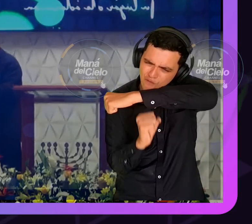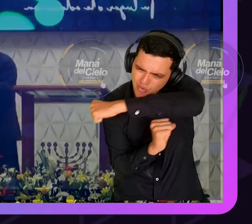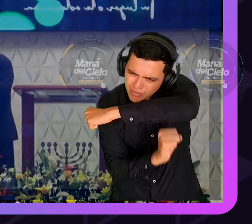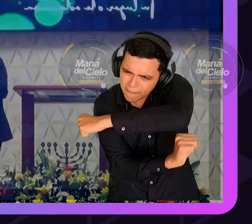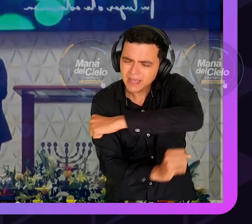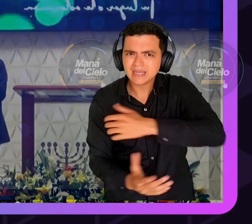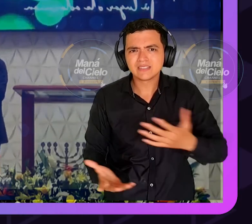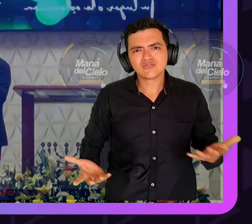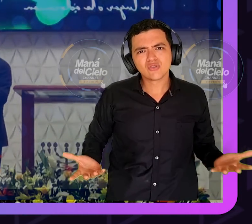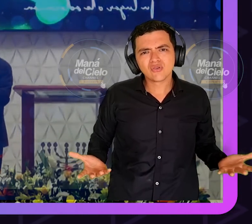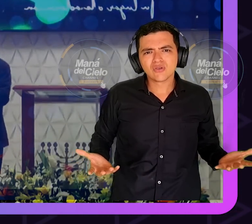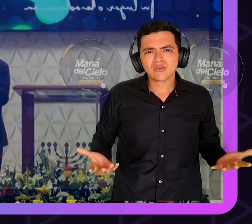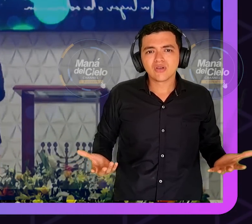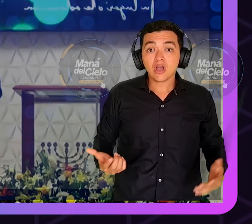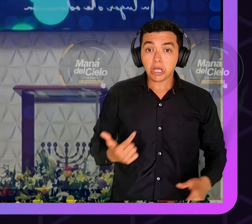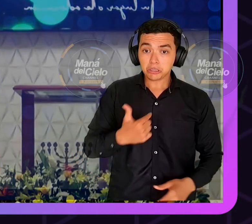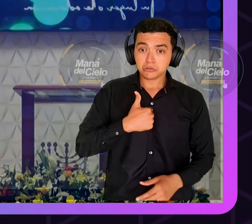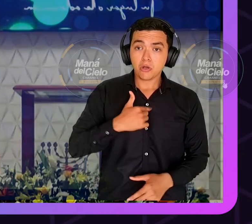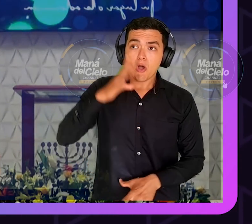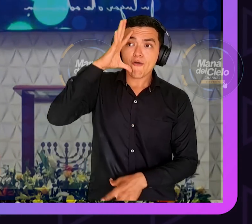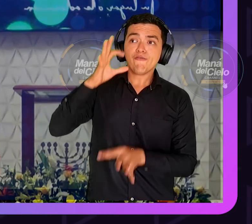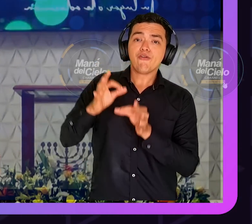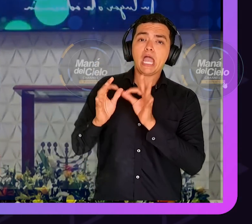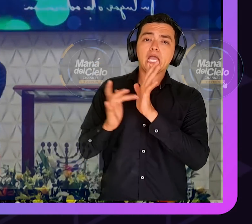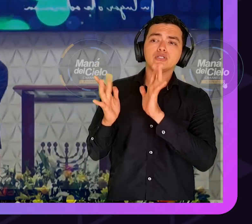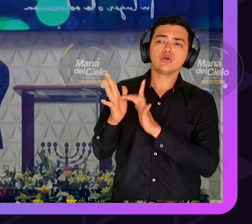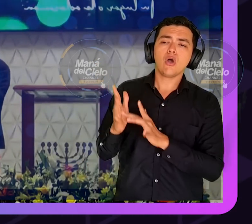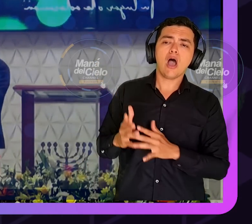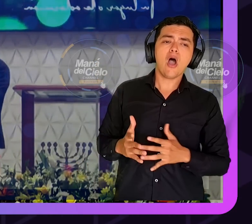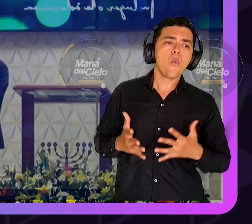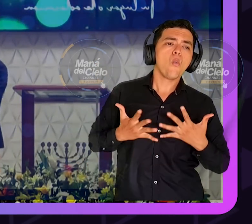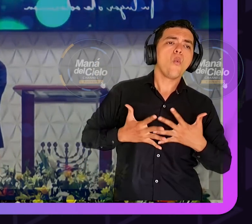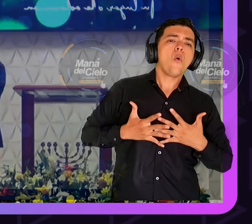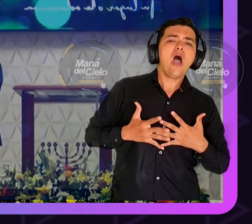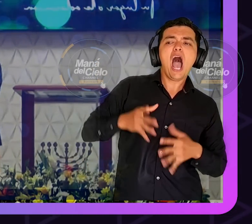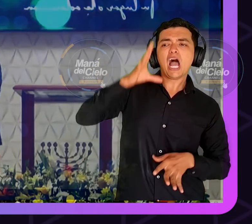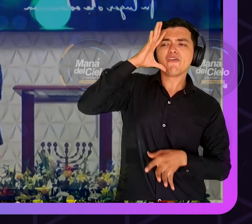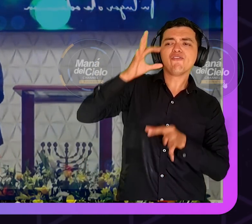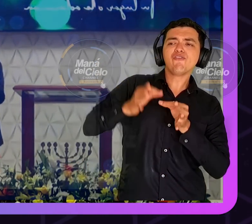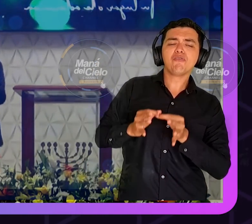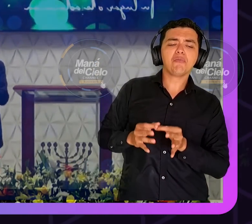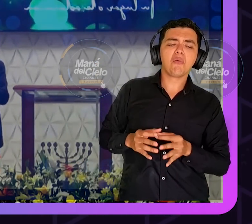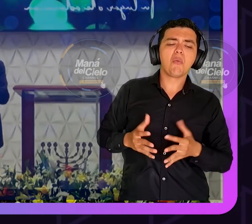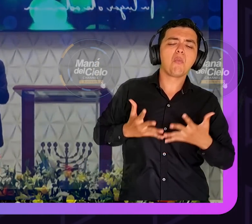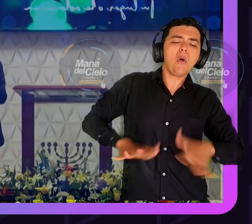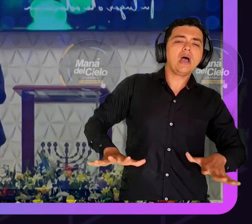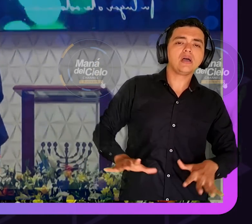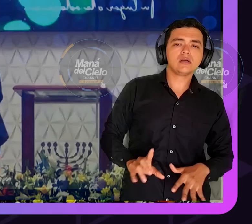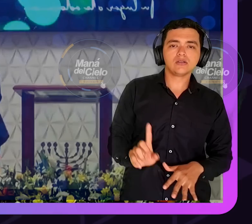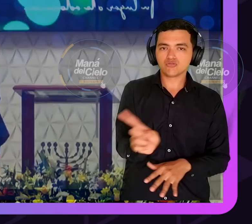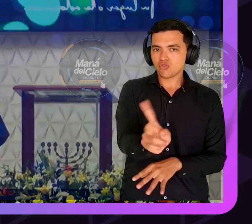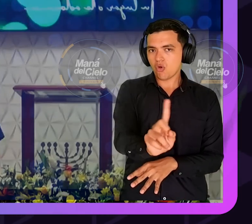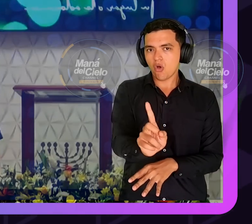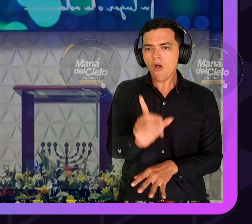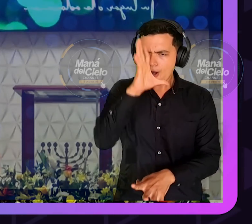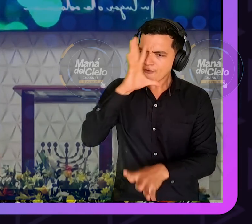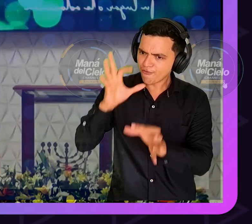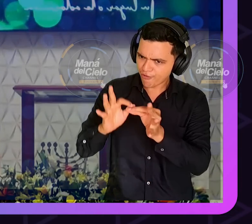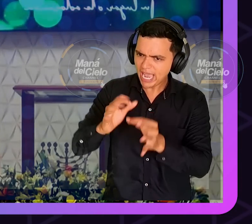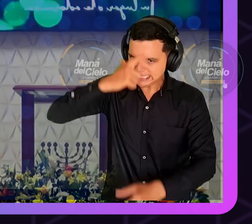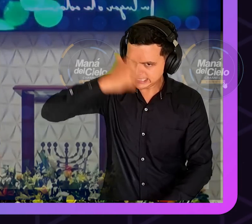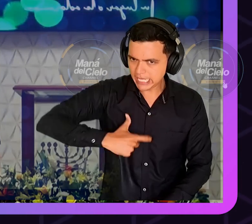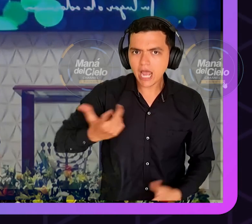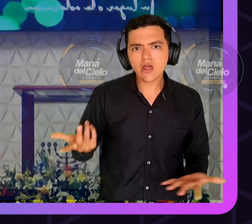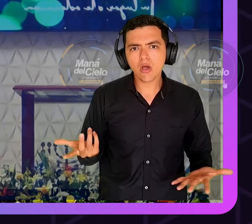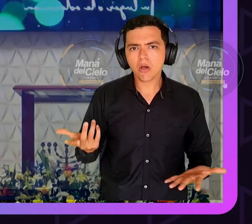me moriré el día que me tenga que morir pero Dios el día que no dice no yo lo sano de lo que sea nunca me han operado nunca me han nada